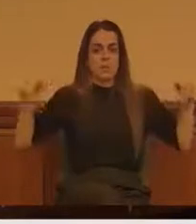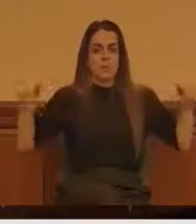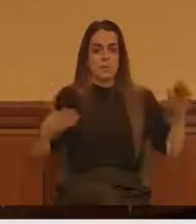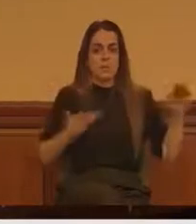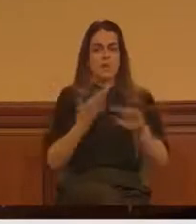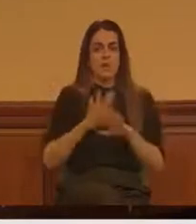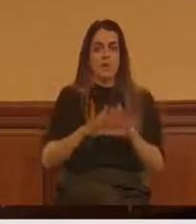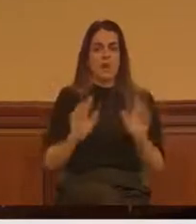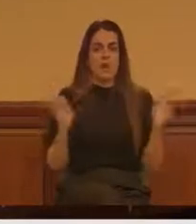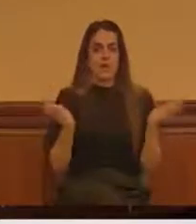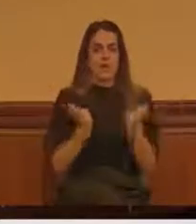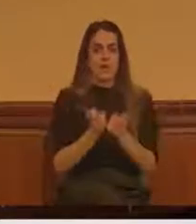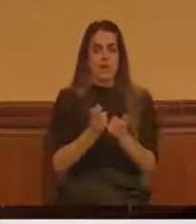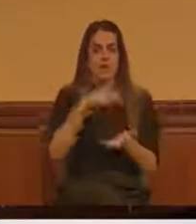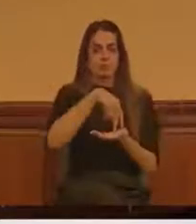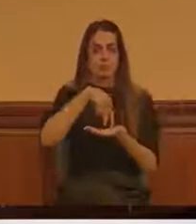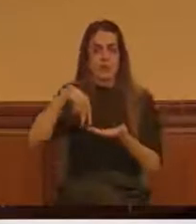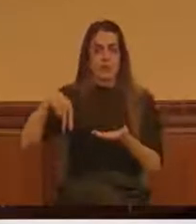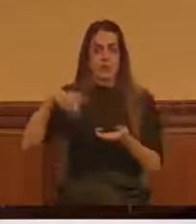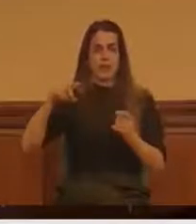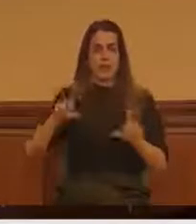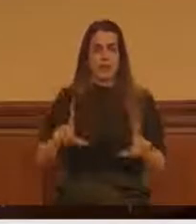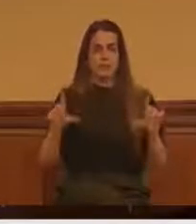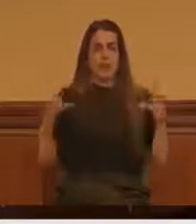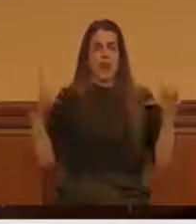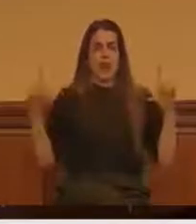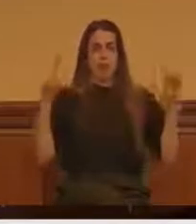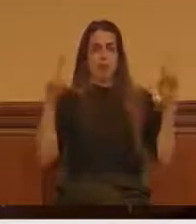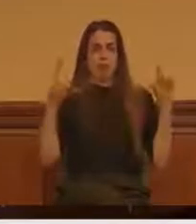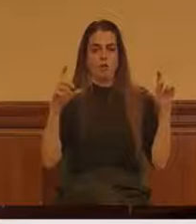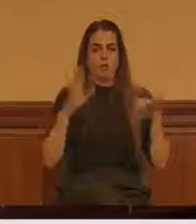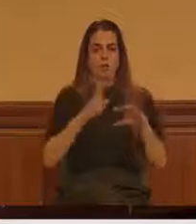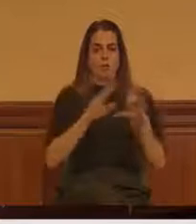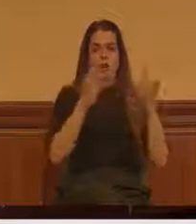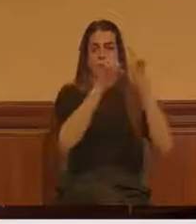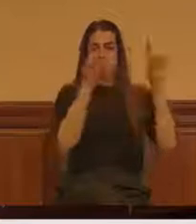reunión en nombre de las entidades animalistas.